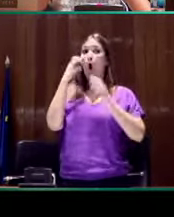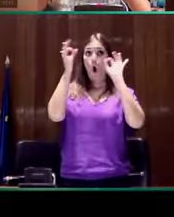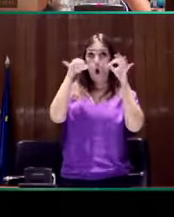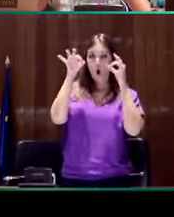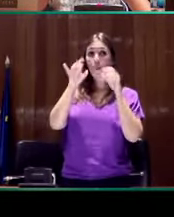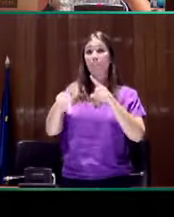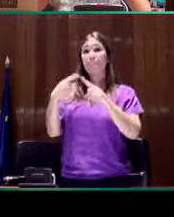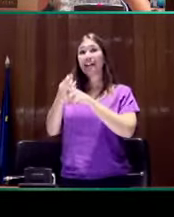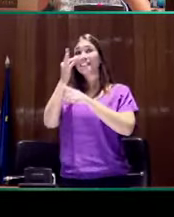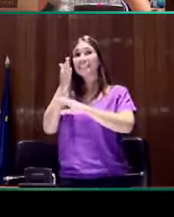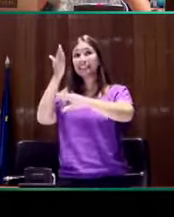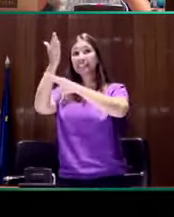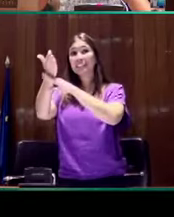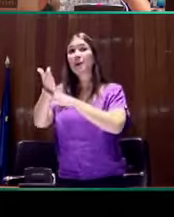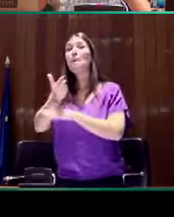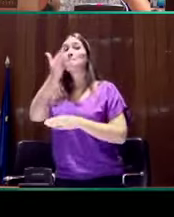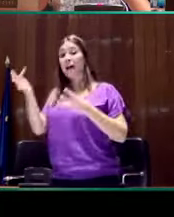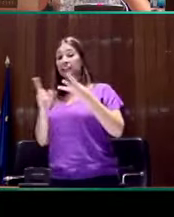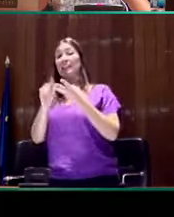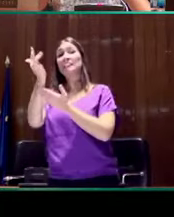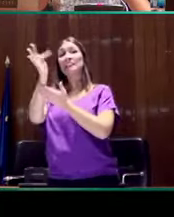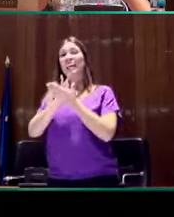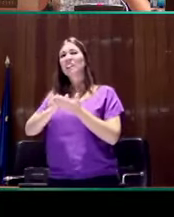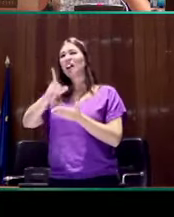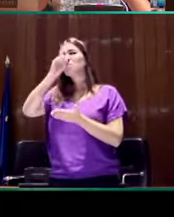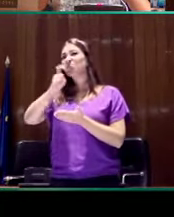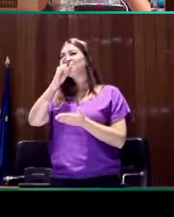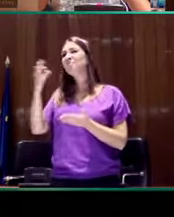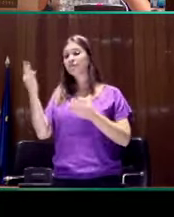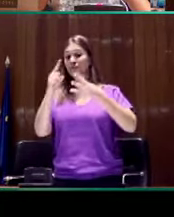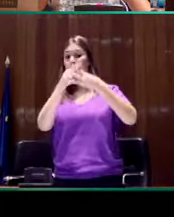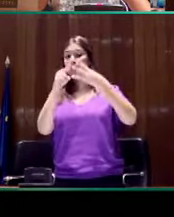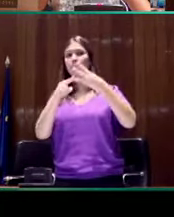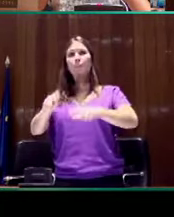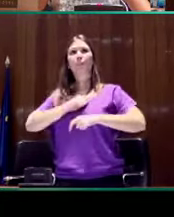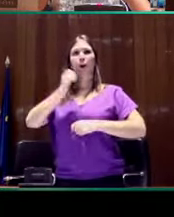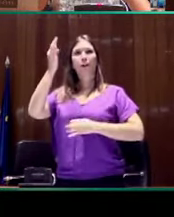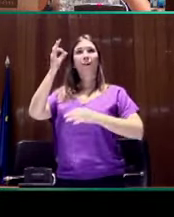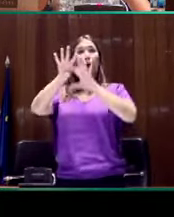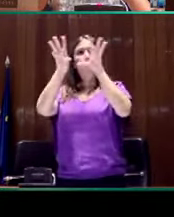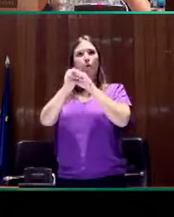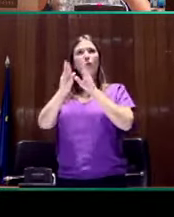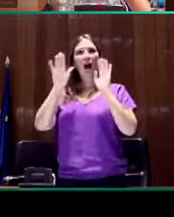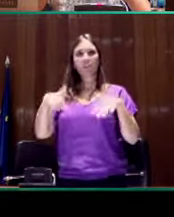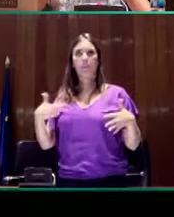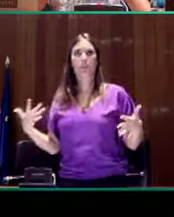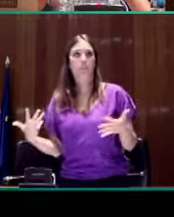museos y el test de retención, nos dio lugar a una serie de conclusiones que la verdad no fueron las esperadas.